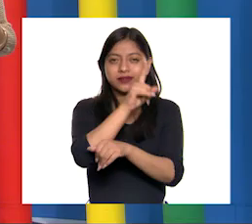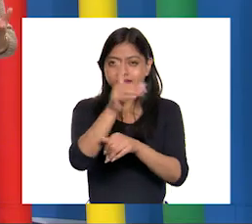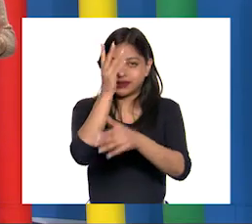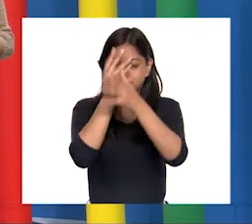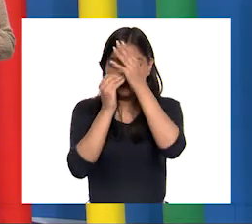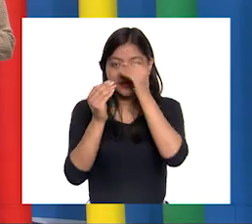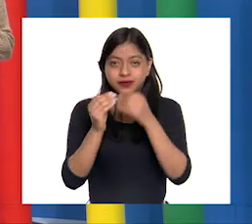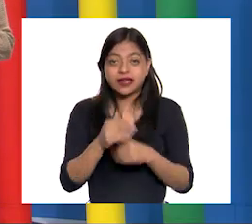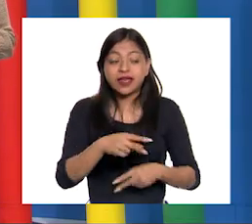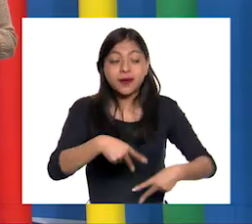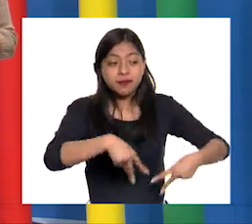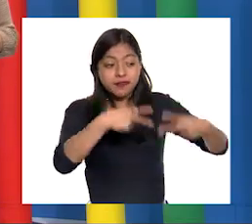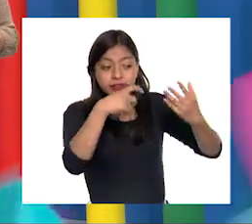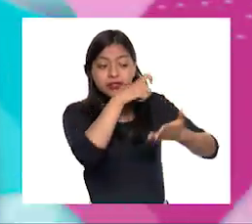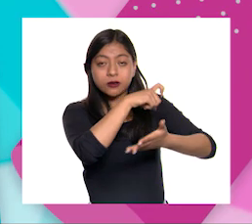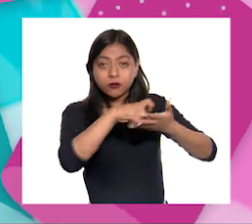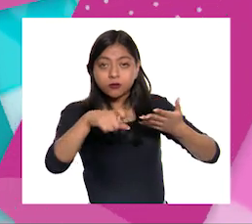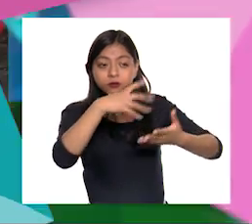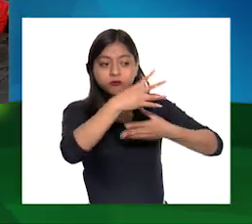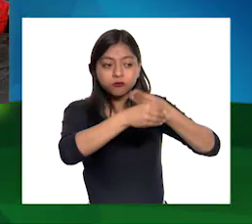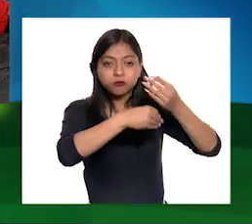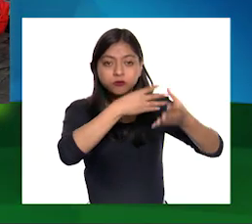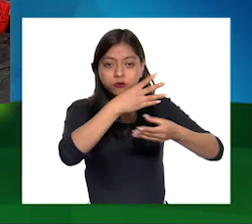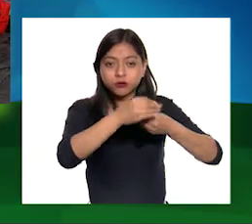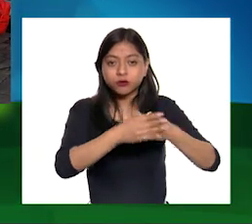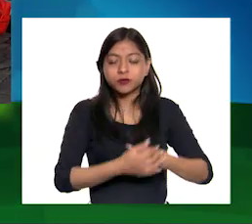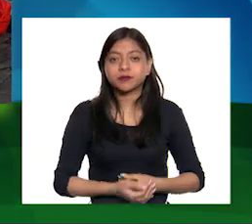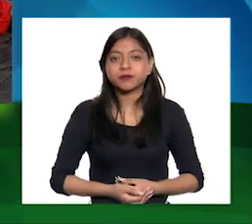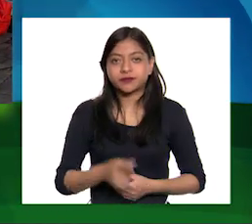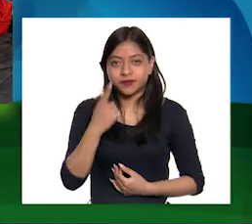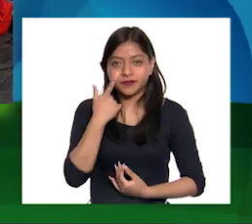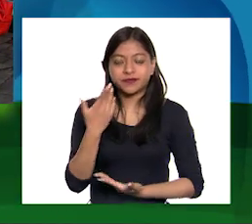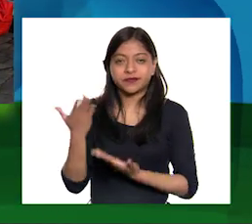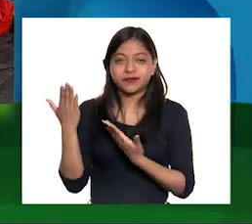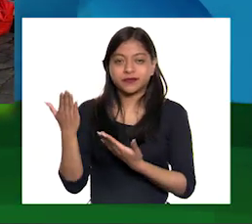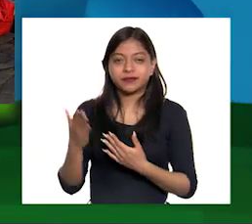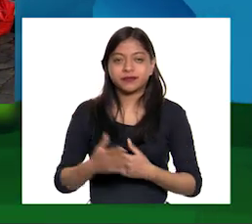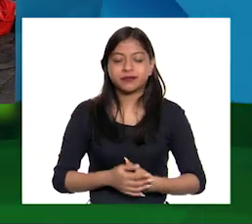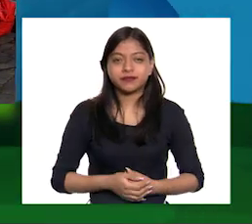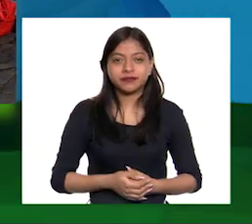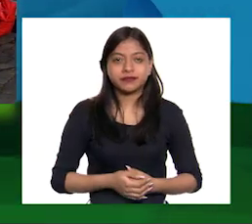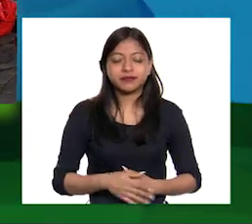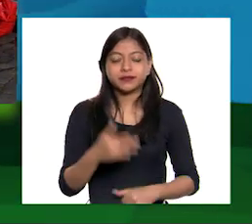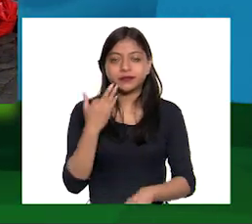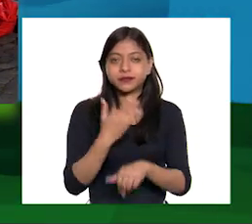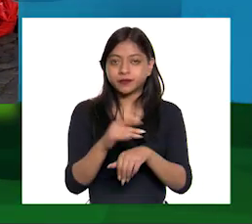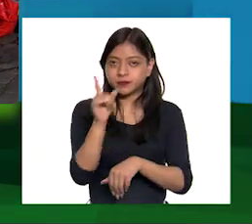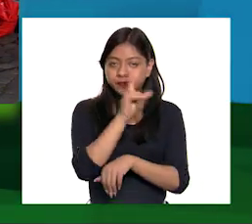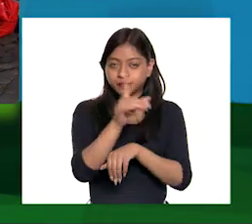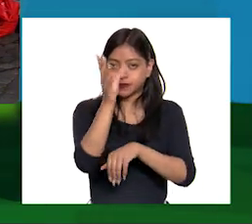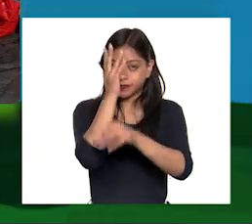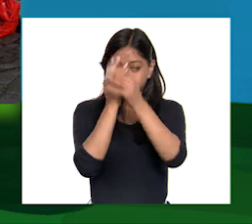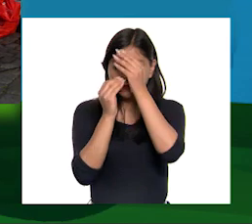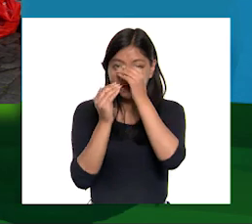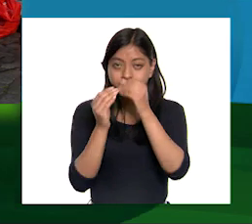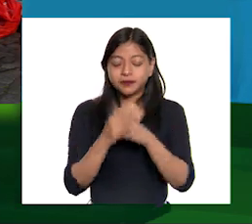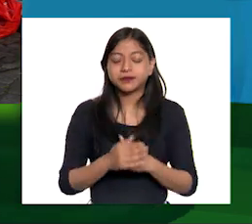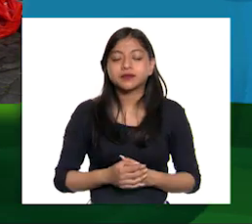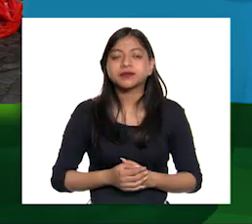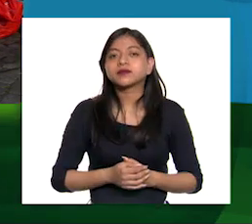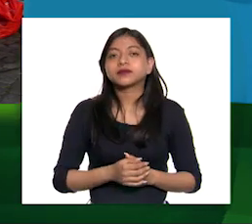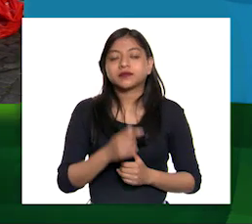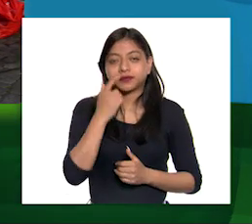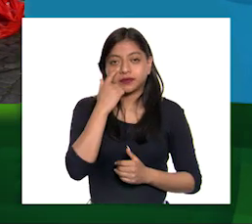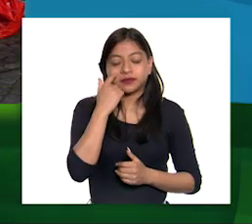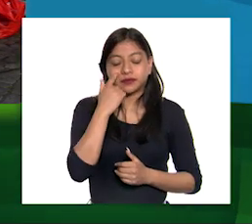como actividad económica Porque sus afectaciones son más indirectas Pero podemos decir que a pequeña escala